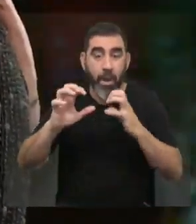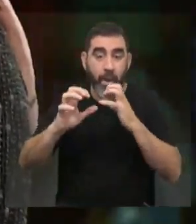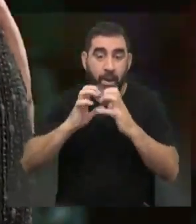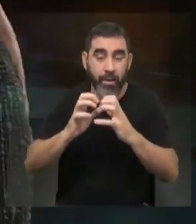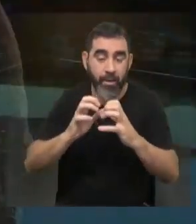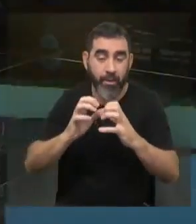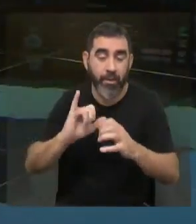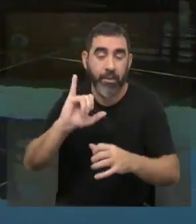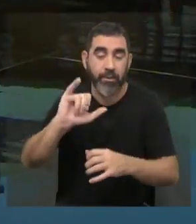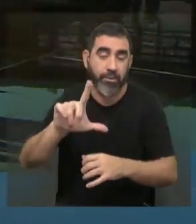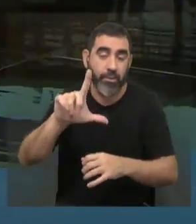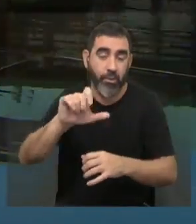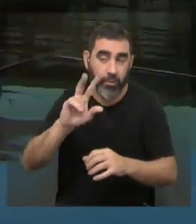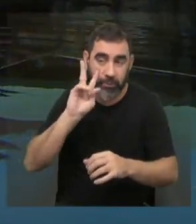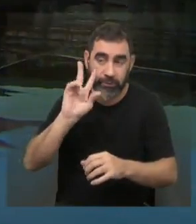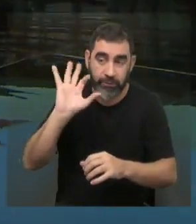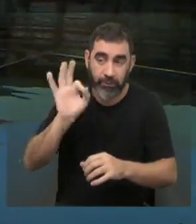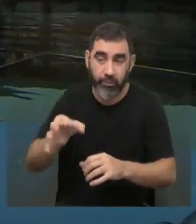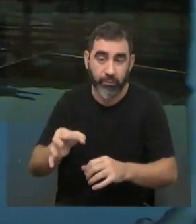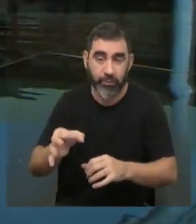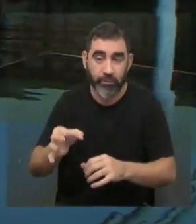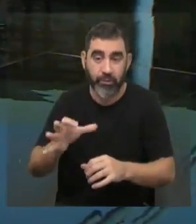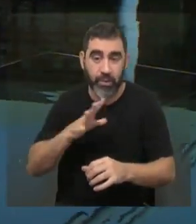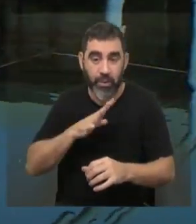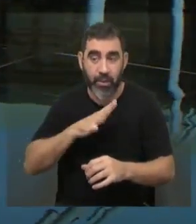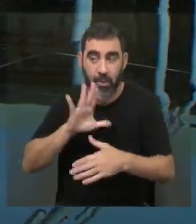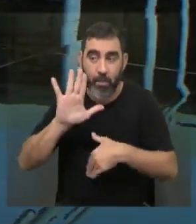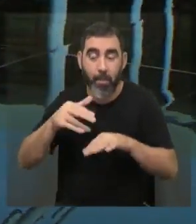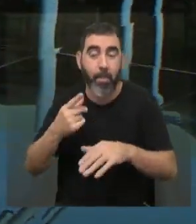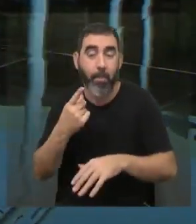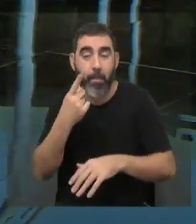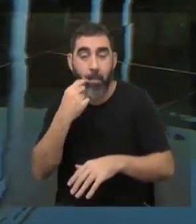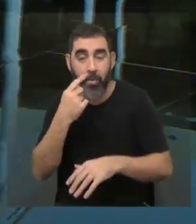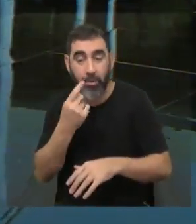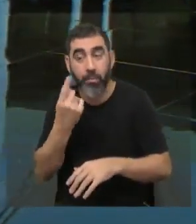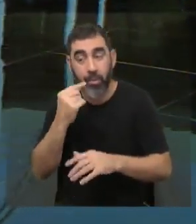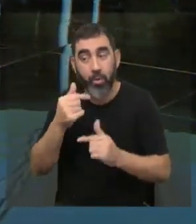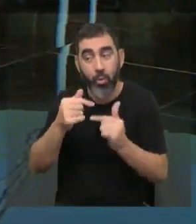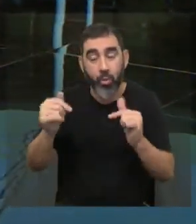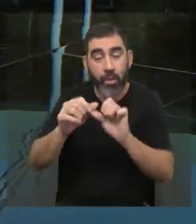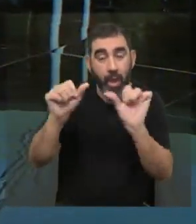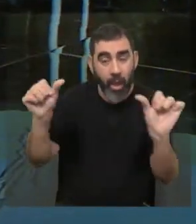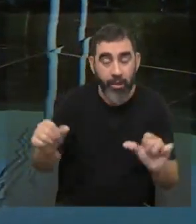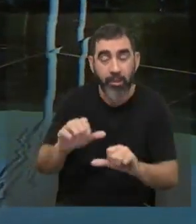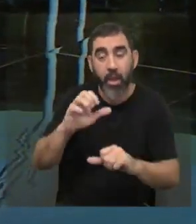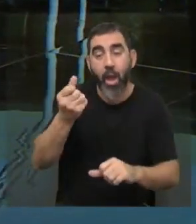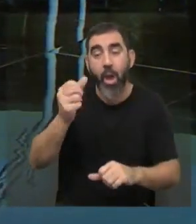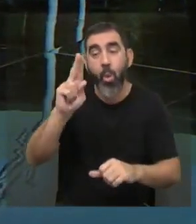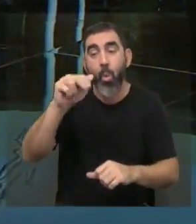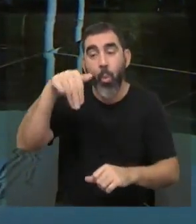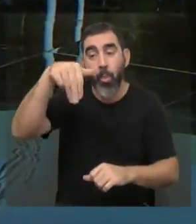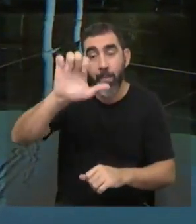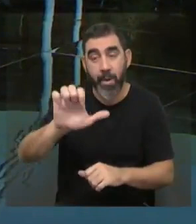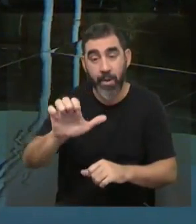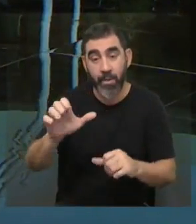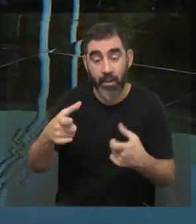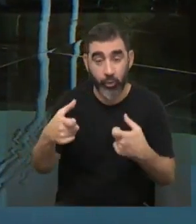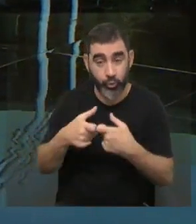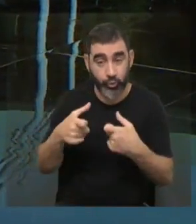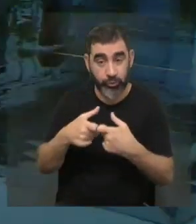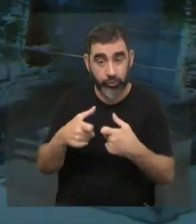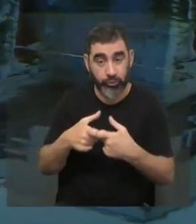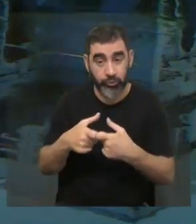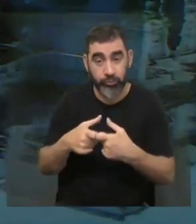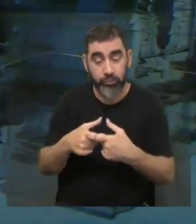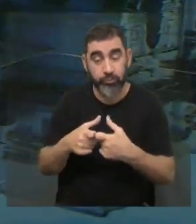clarísimo y lo podemos ver y quedan números. Y justamente una de las cosas que está haciendo Aume ahora en una de sus actividades